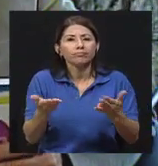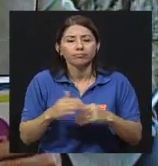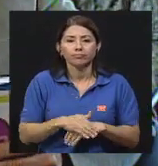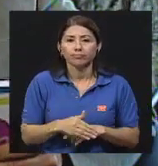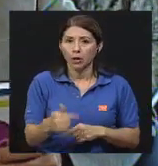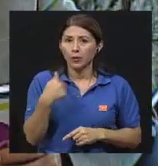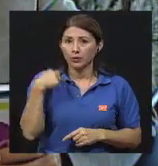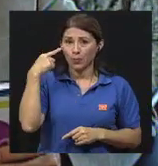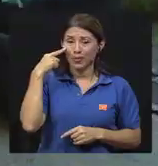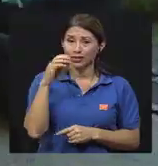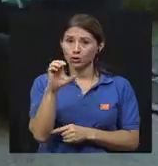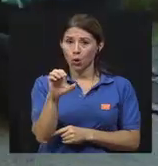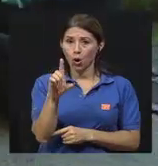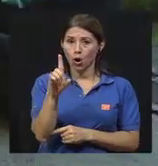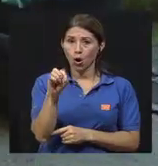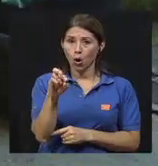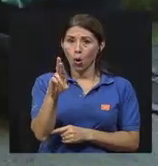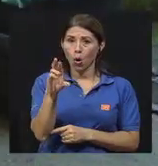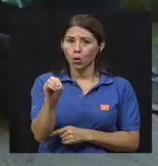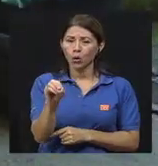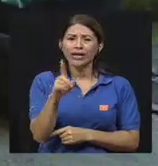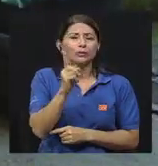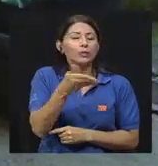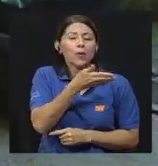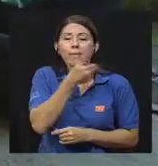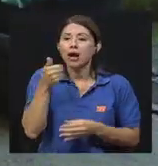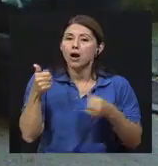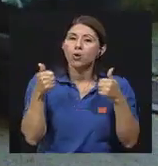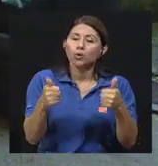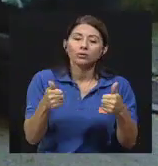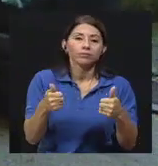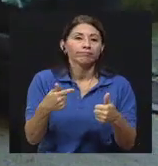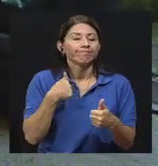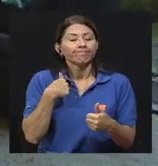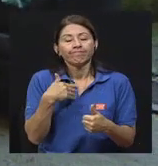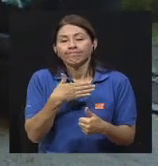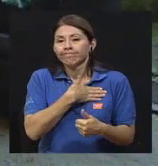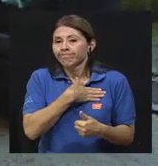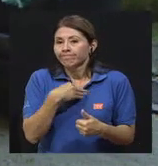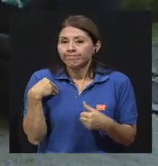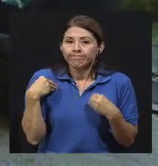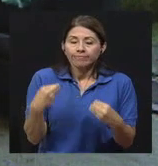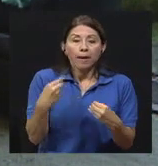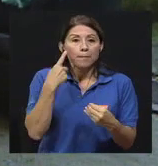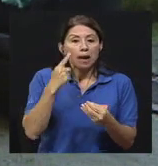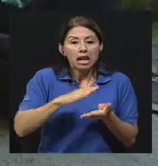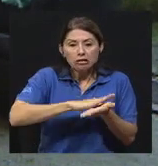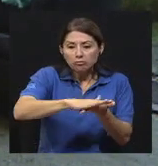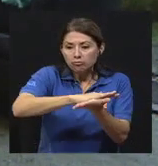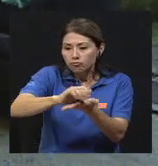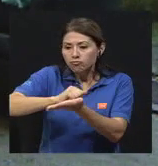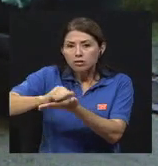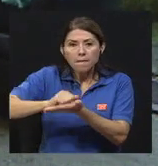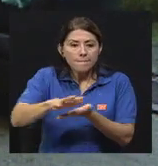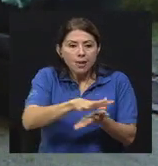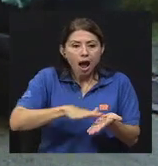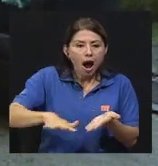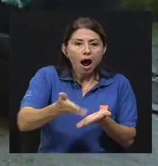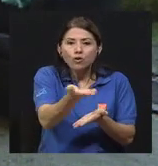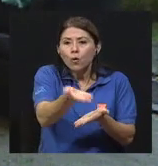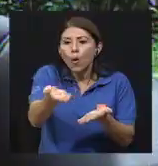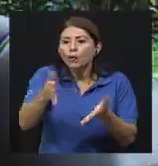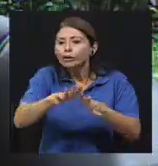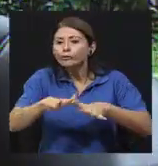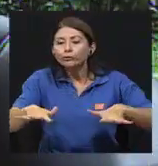En mi criterio el cloro es uno de los mejores desinfectantes que existen. Yo lo adoro para desinfectar superficies, desinfectar equipo,